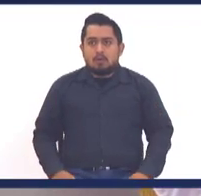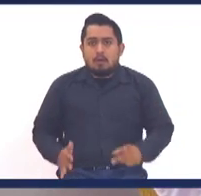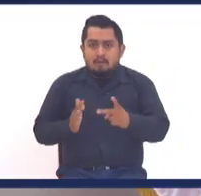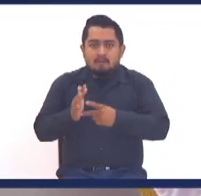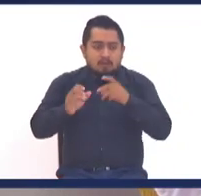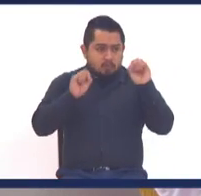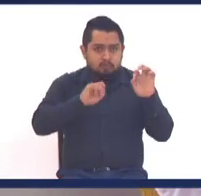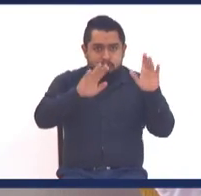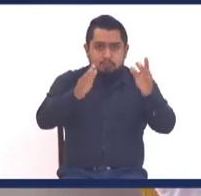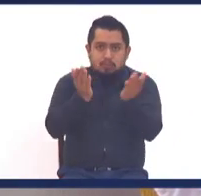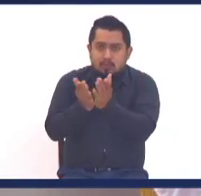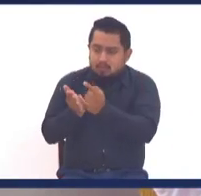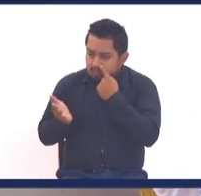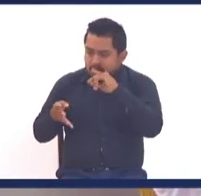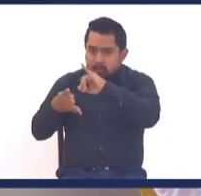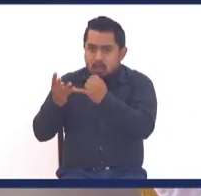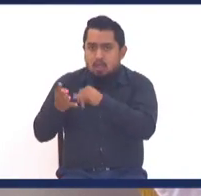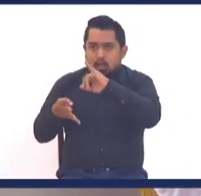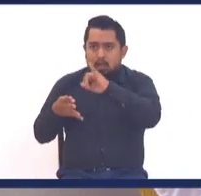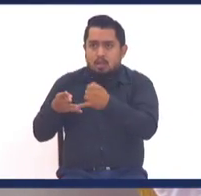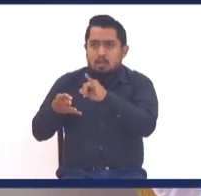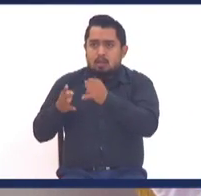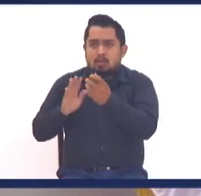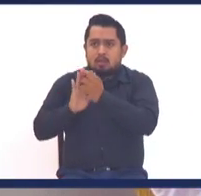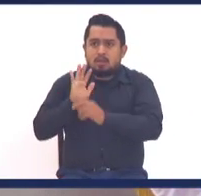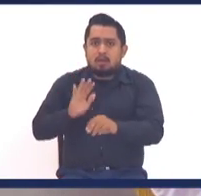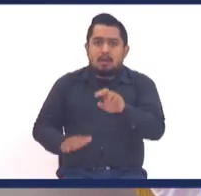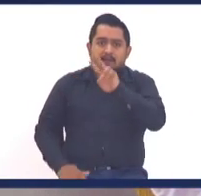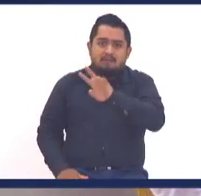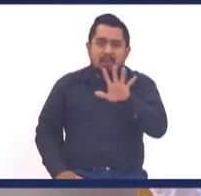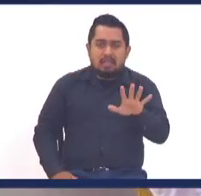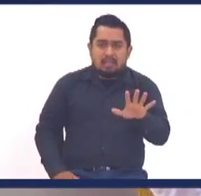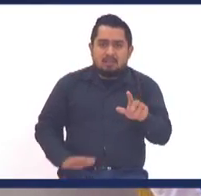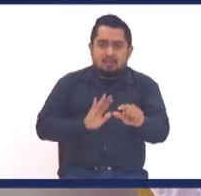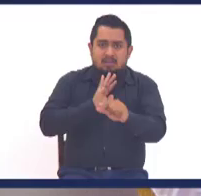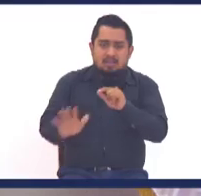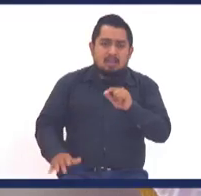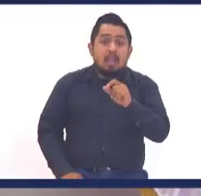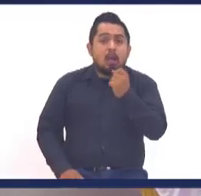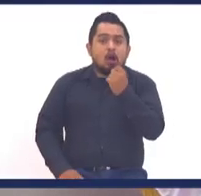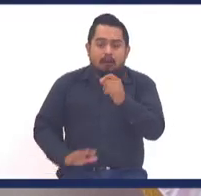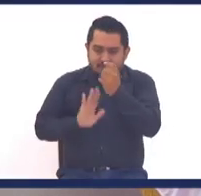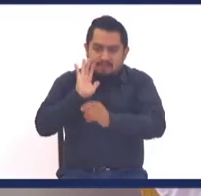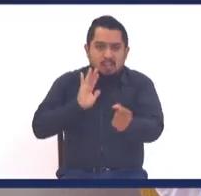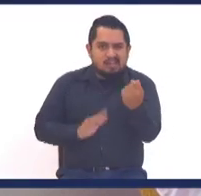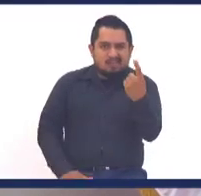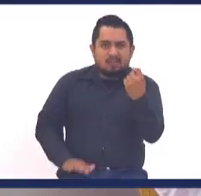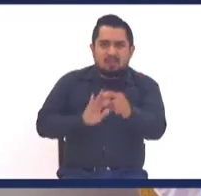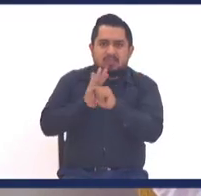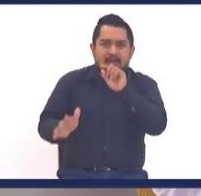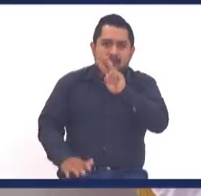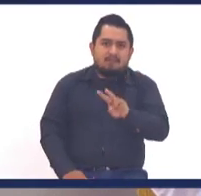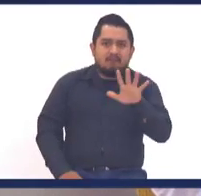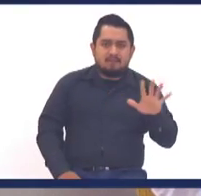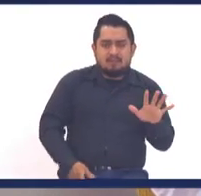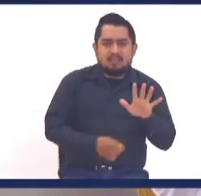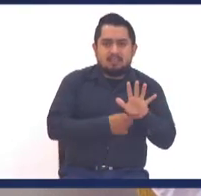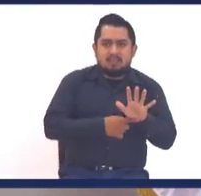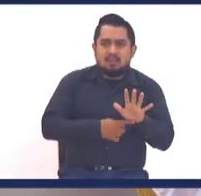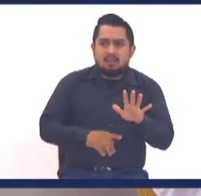porción más linda, cuando dijo el evangelio de Juan, si me acompaña, en el versículo 25 del capítulo 11, yo soy la resurrección,